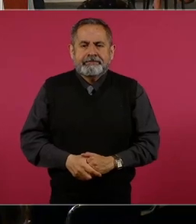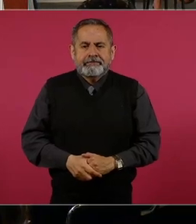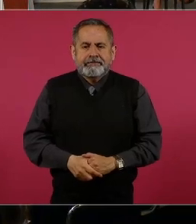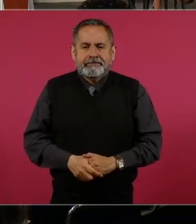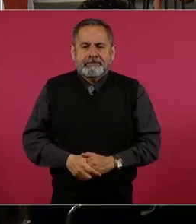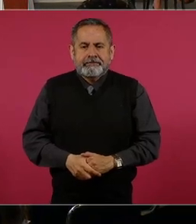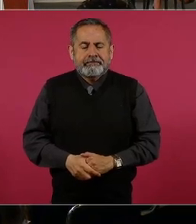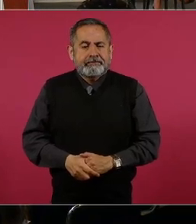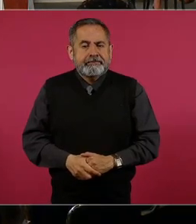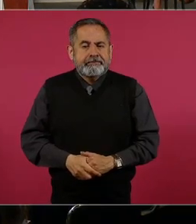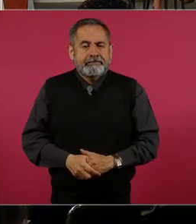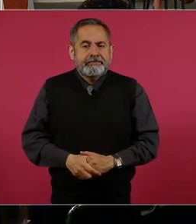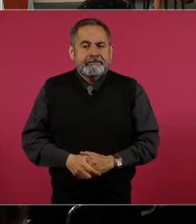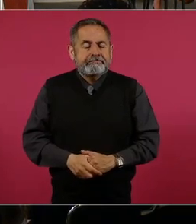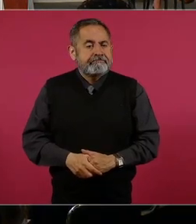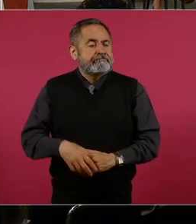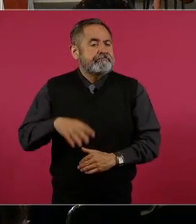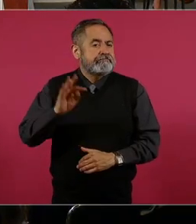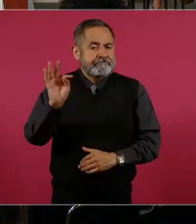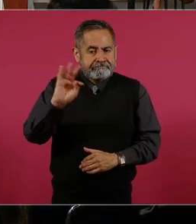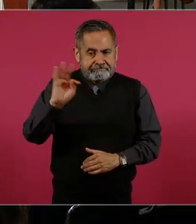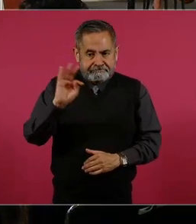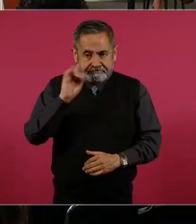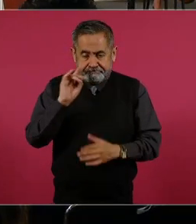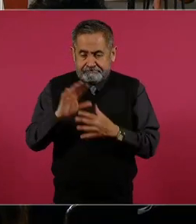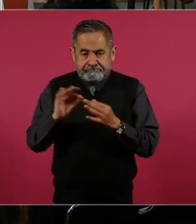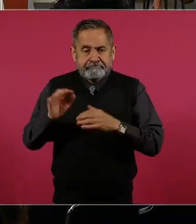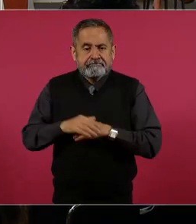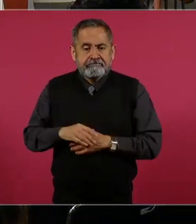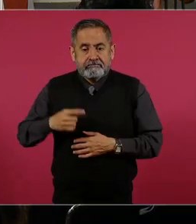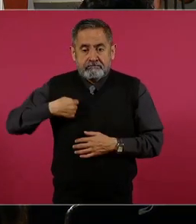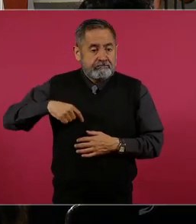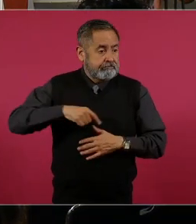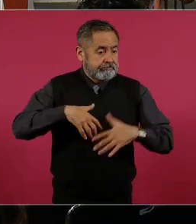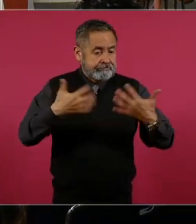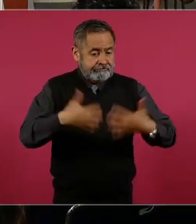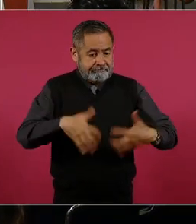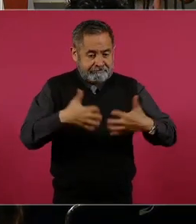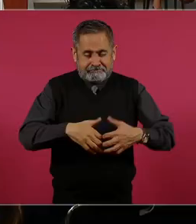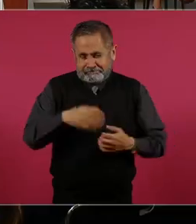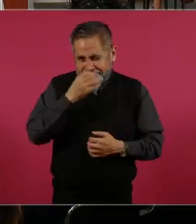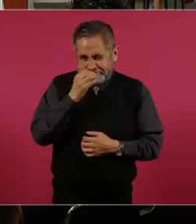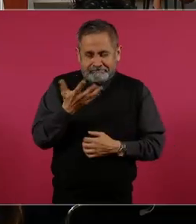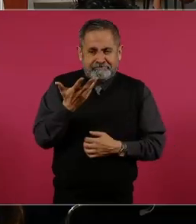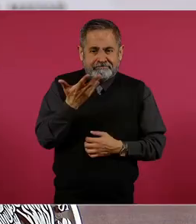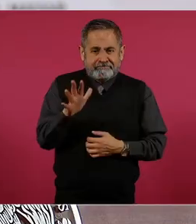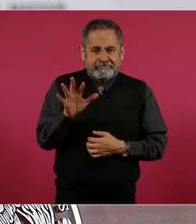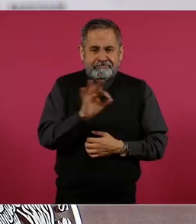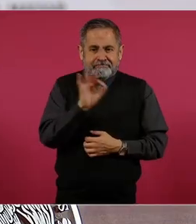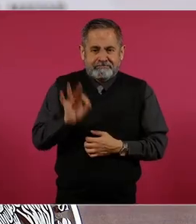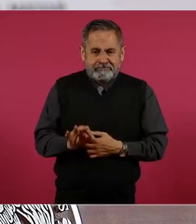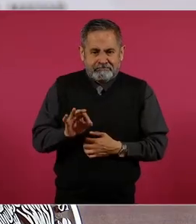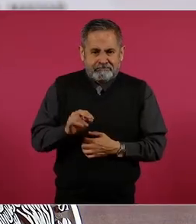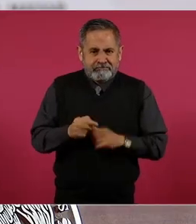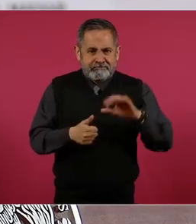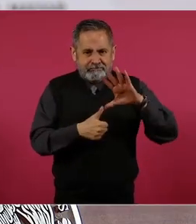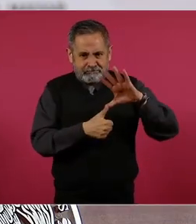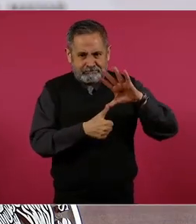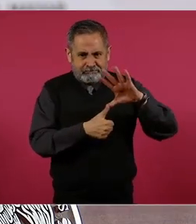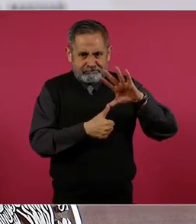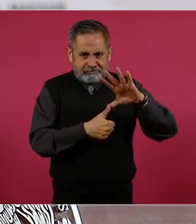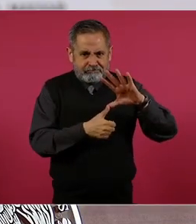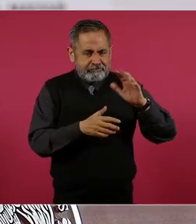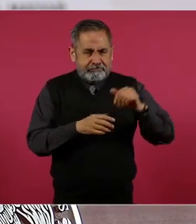Sí, nosotros si producimos sólo el 10 por ciento en Norteamérica de lo que actualmente